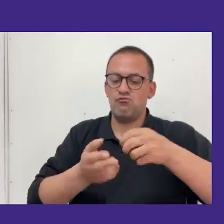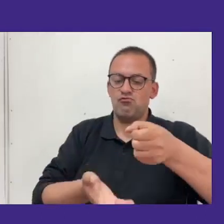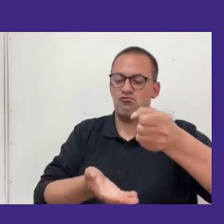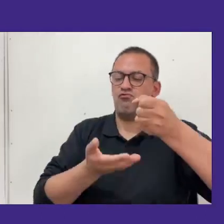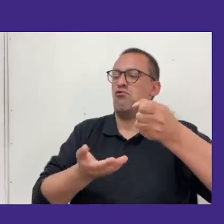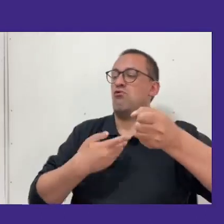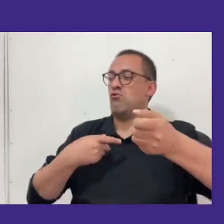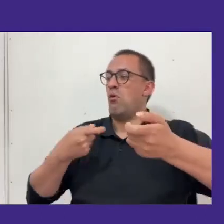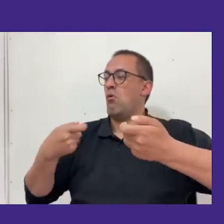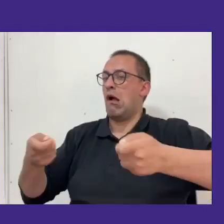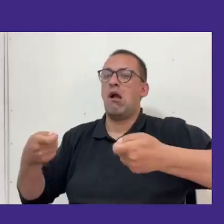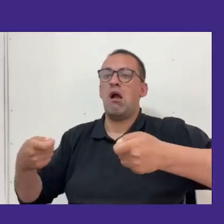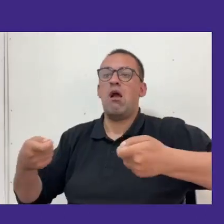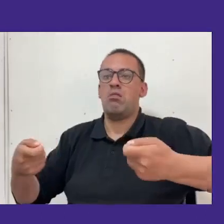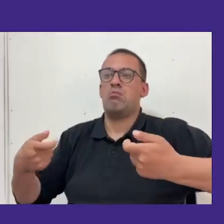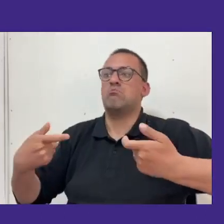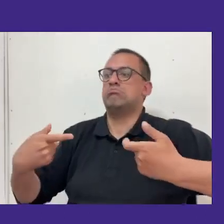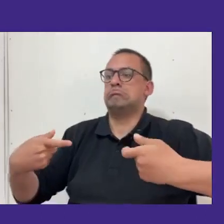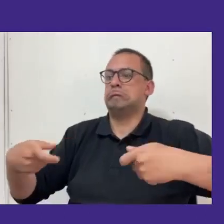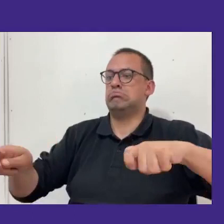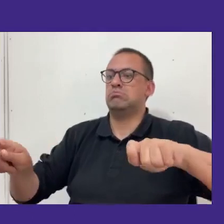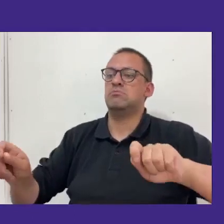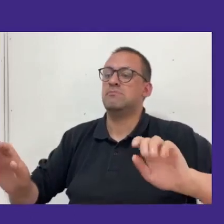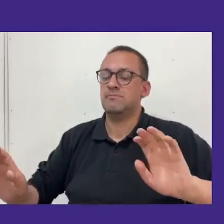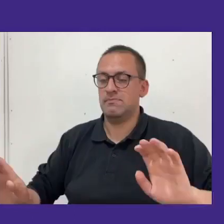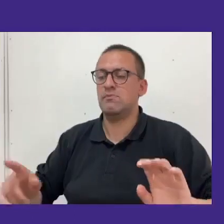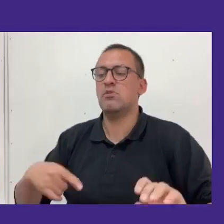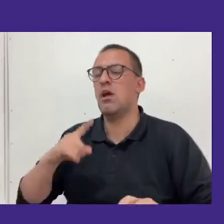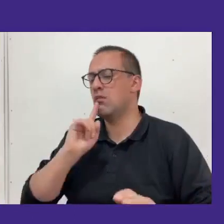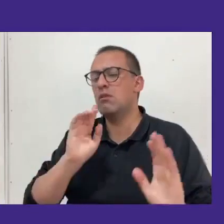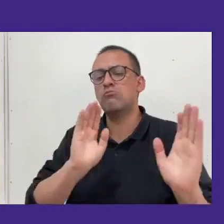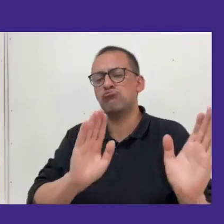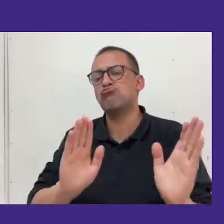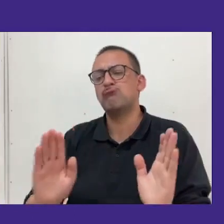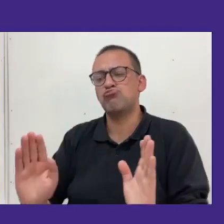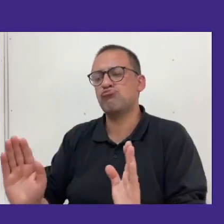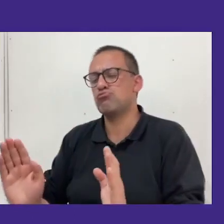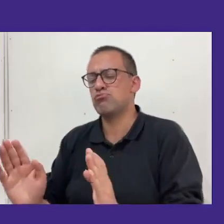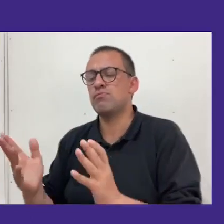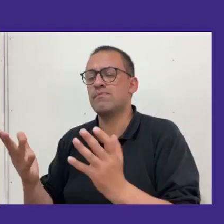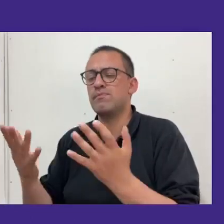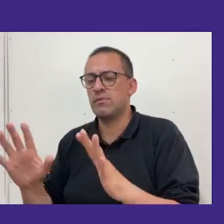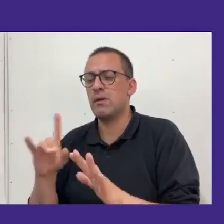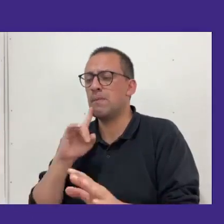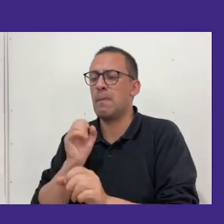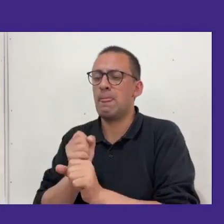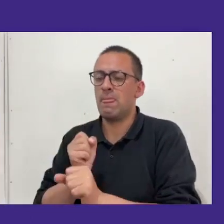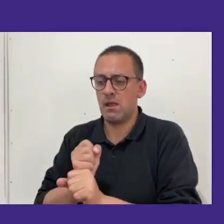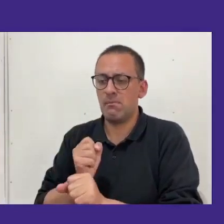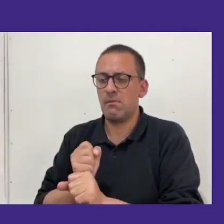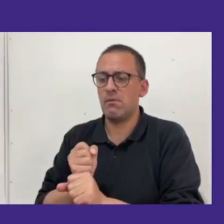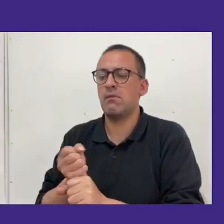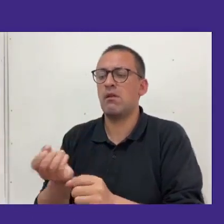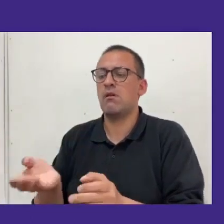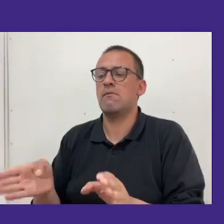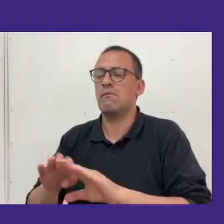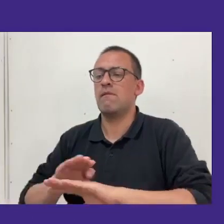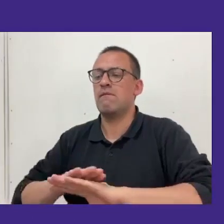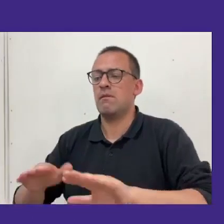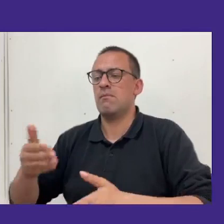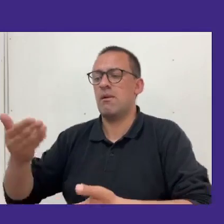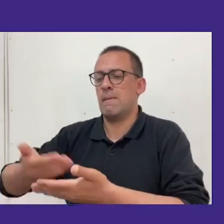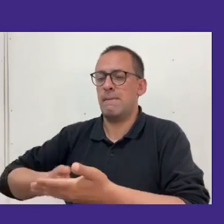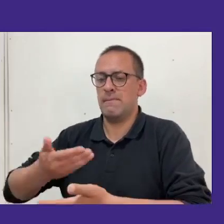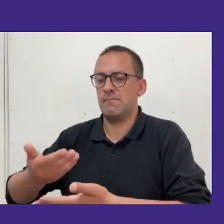pero afortunadamente ya tenemos nuestro alineamiento y estamos trabajando para finalizar la impresión de los